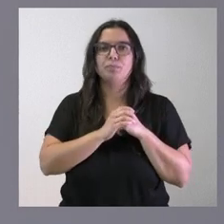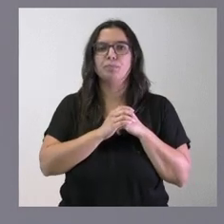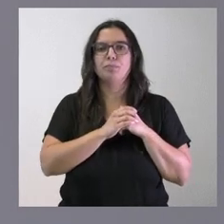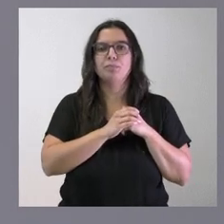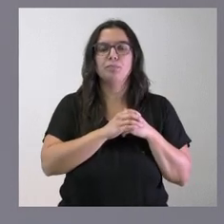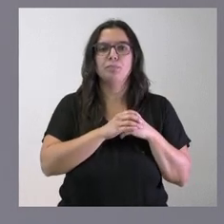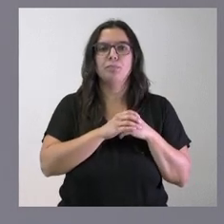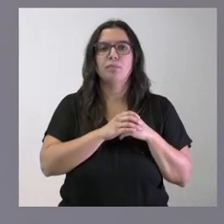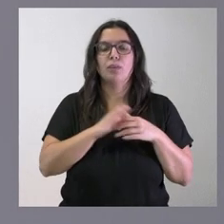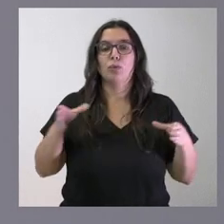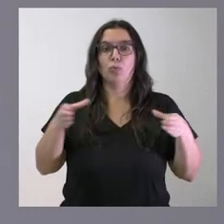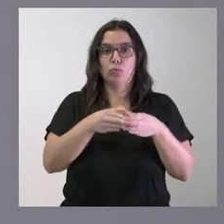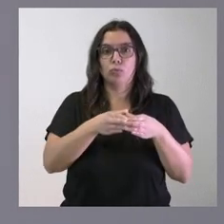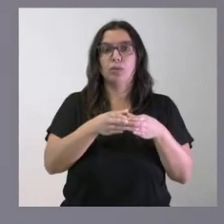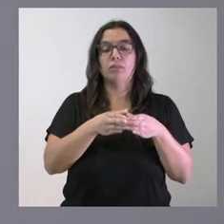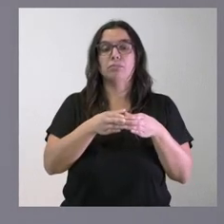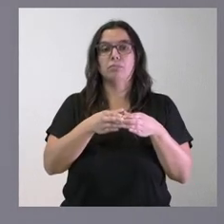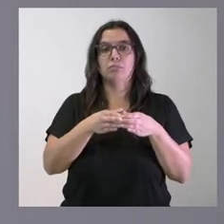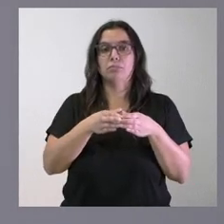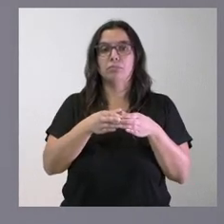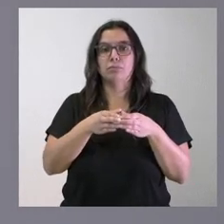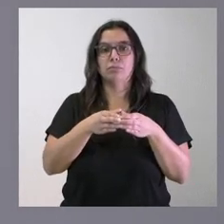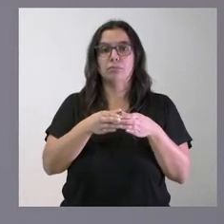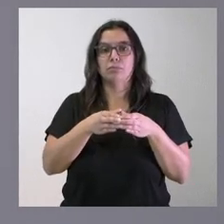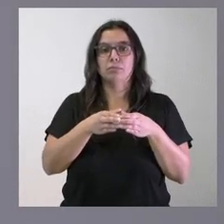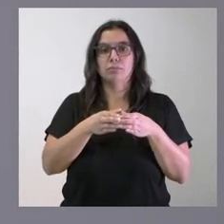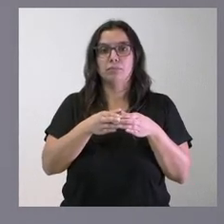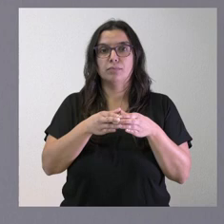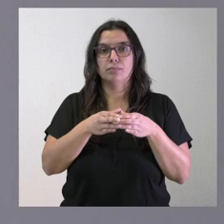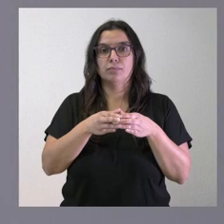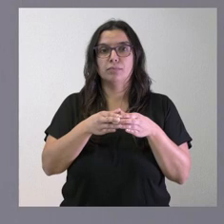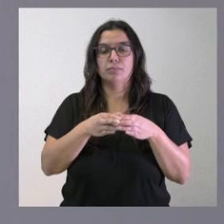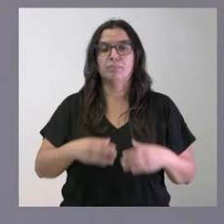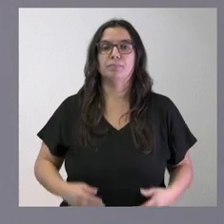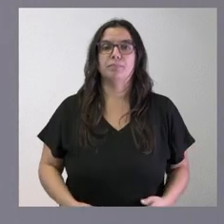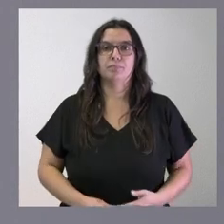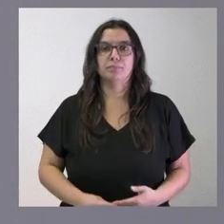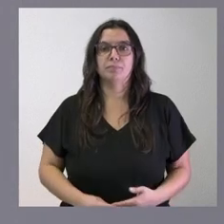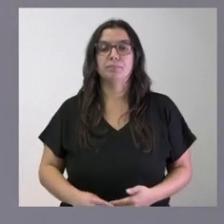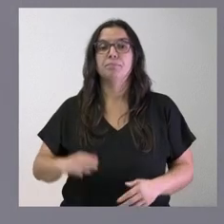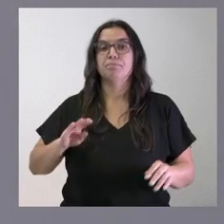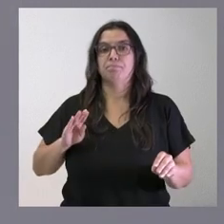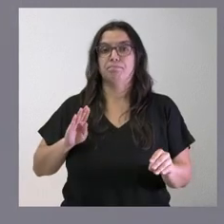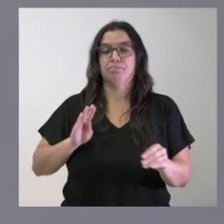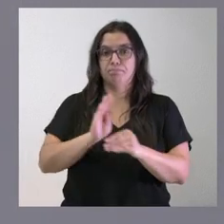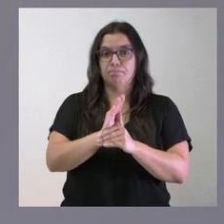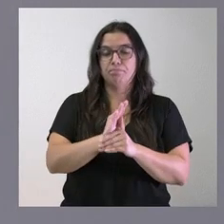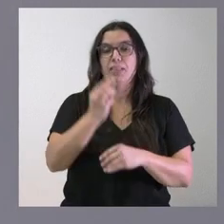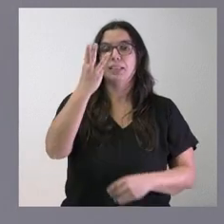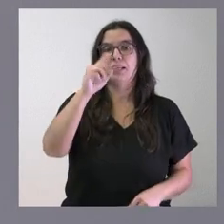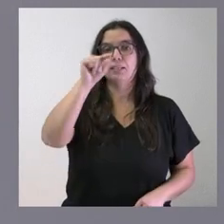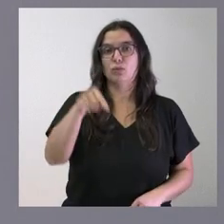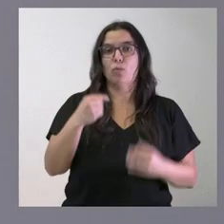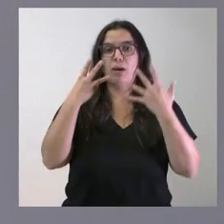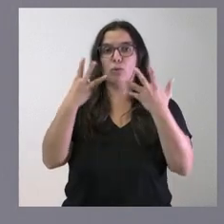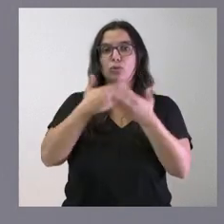la Junta destina 3,8